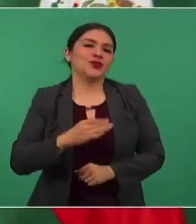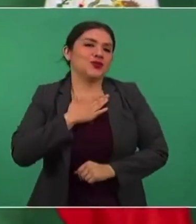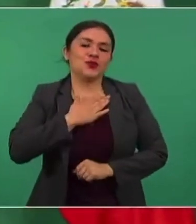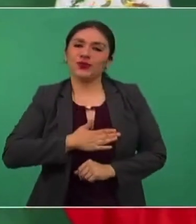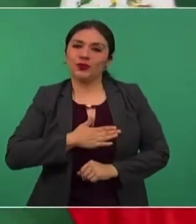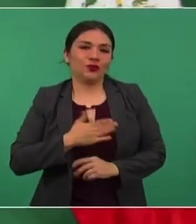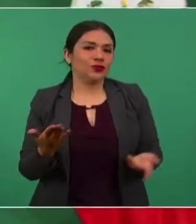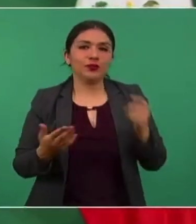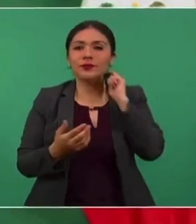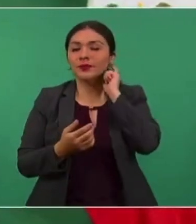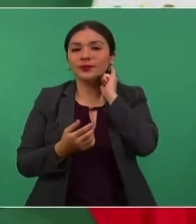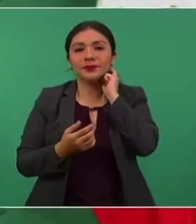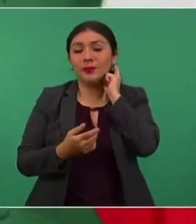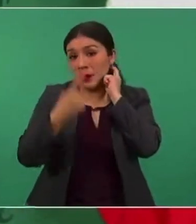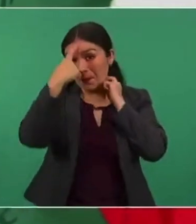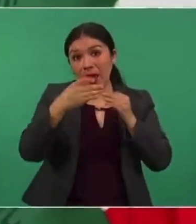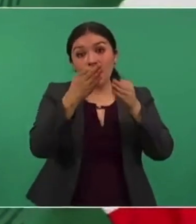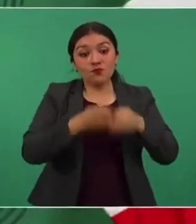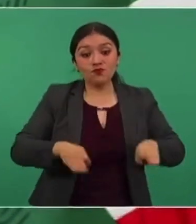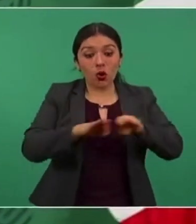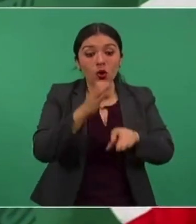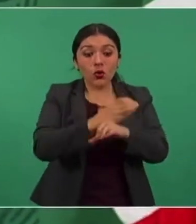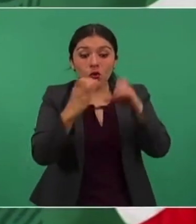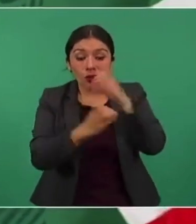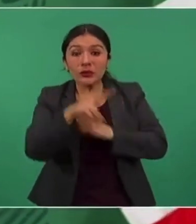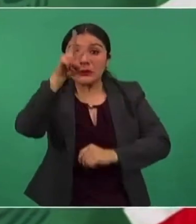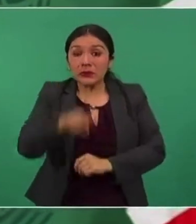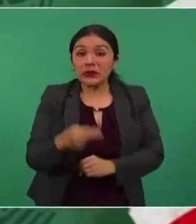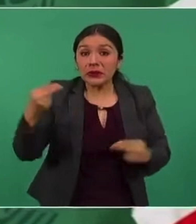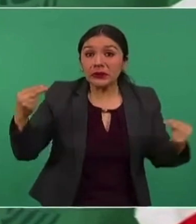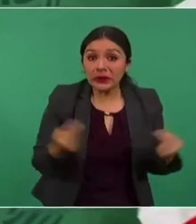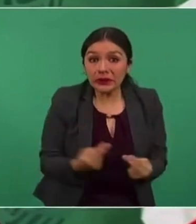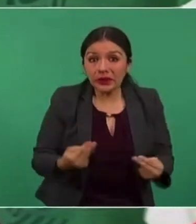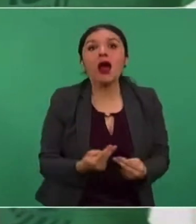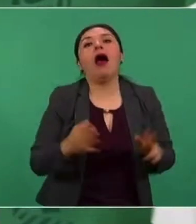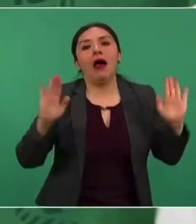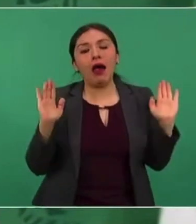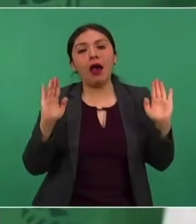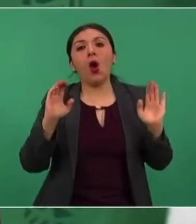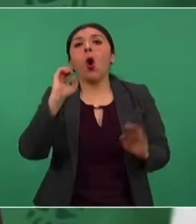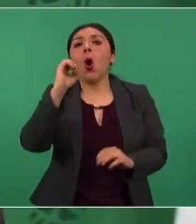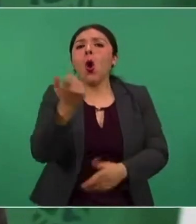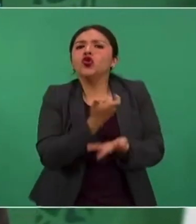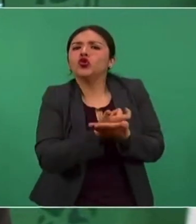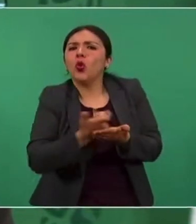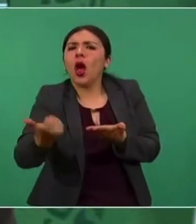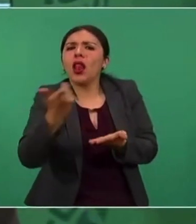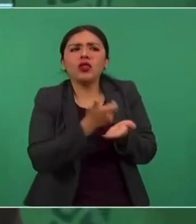importante, indispensable, o los sueldos,